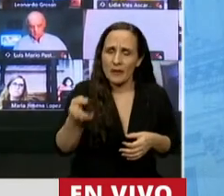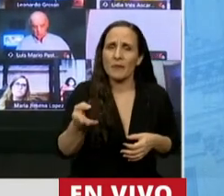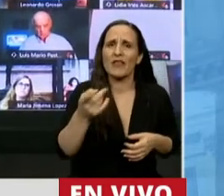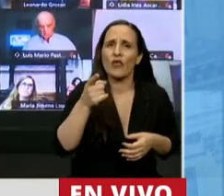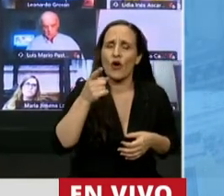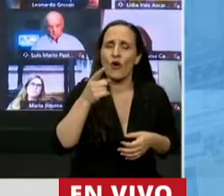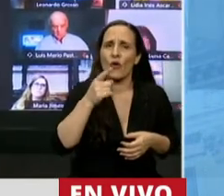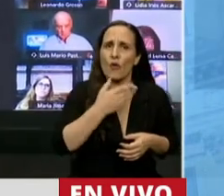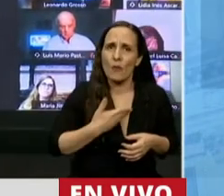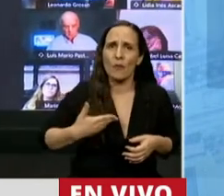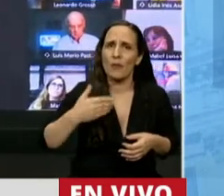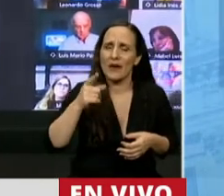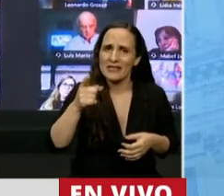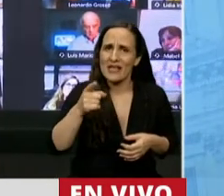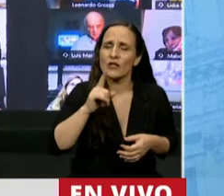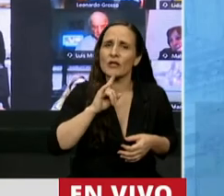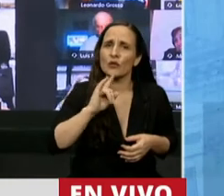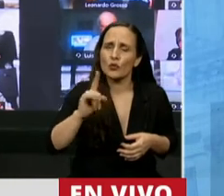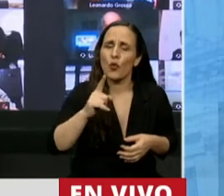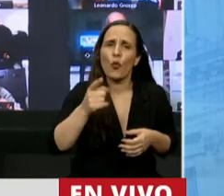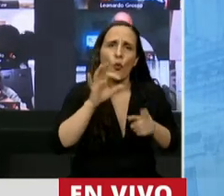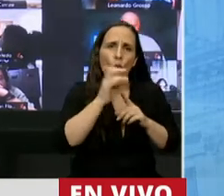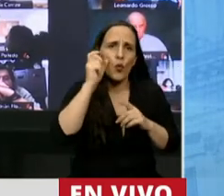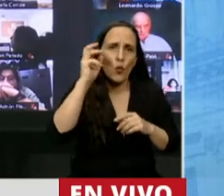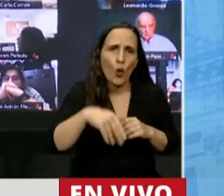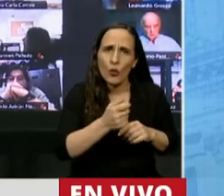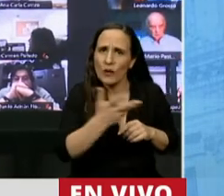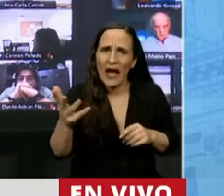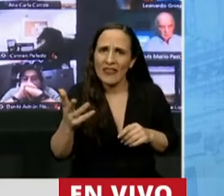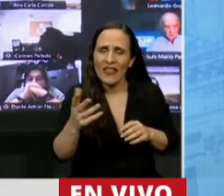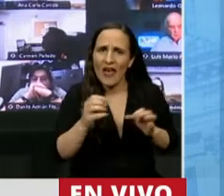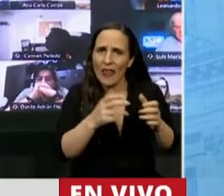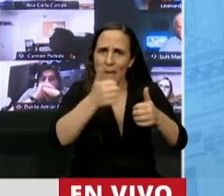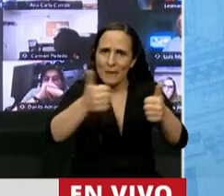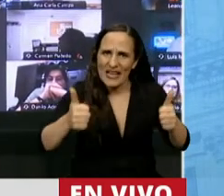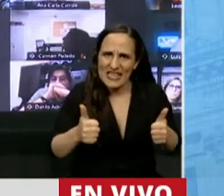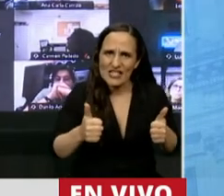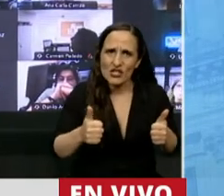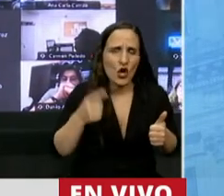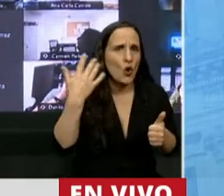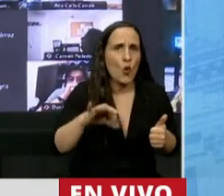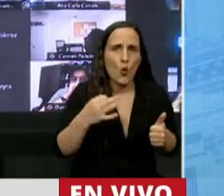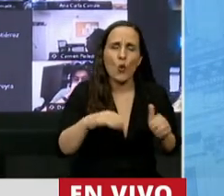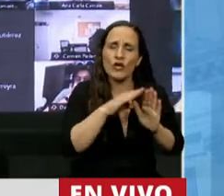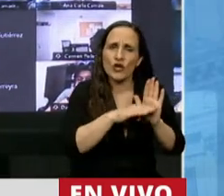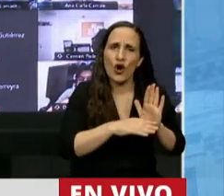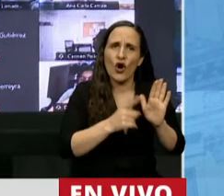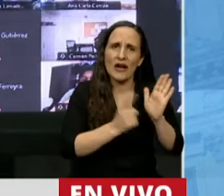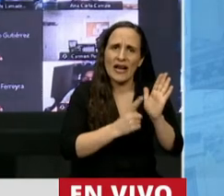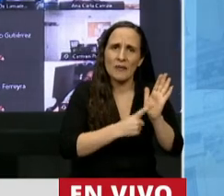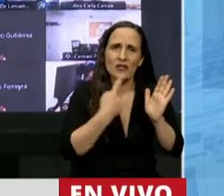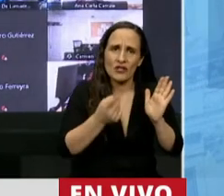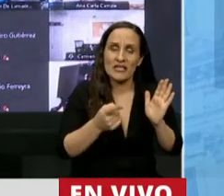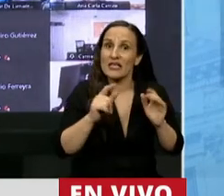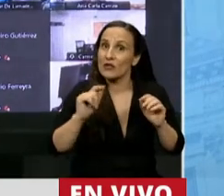inmediatamente controle el quórum que hay en esta sala, el quórum presencial, que es el único que permite el reglamento. Y si